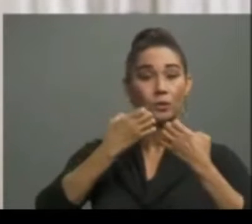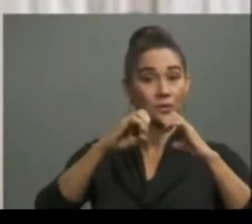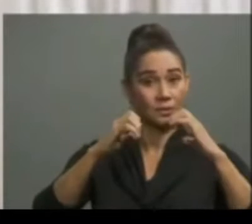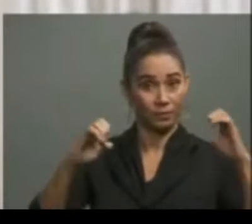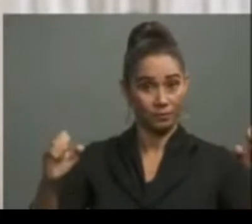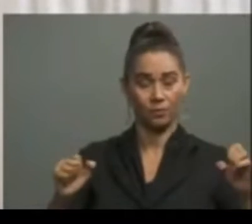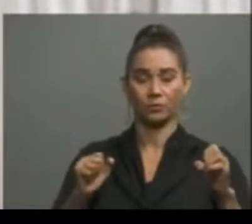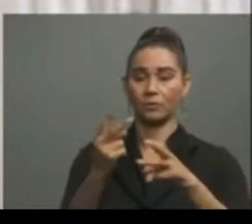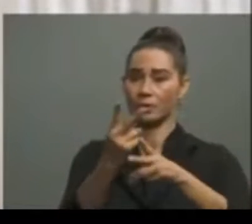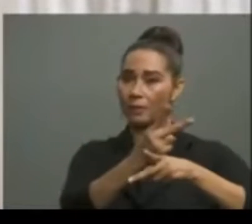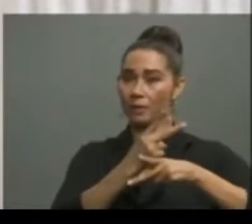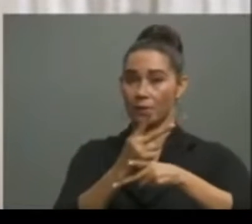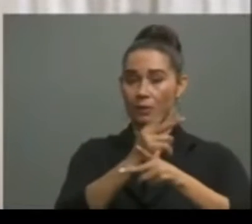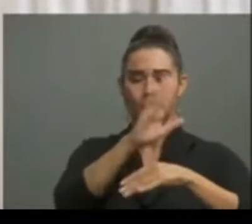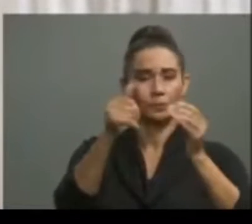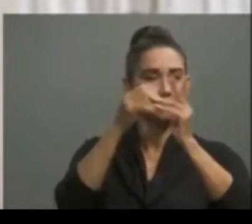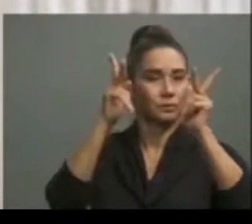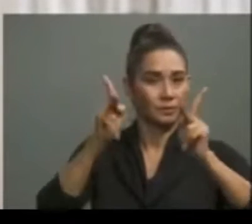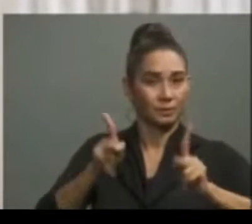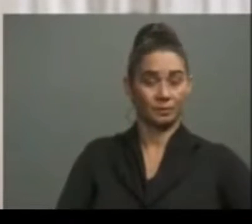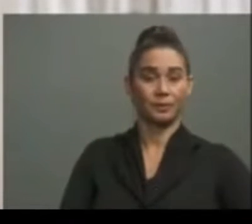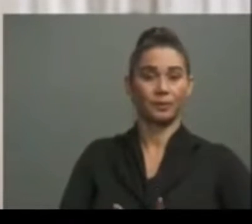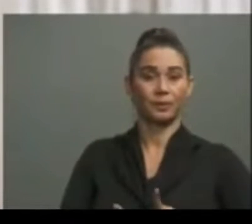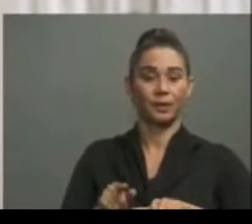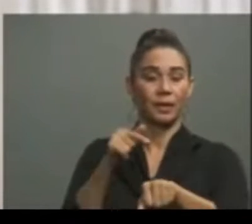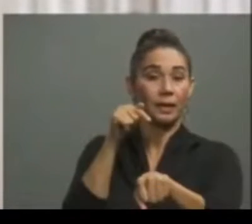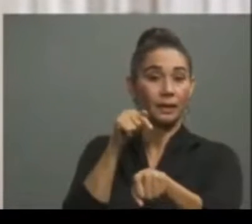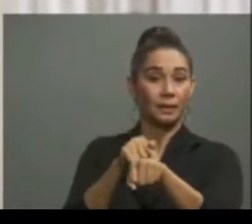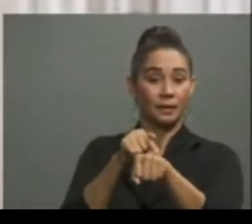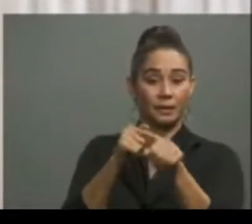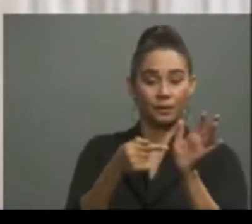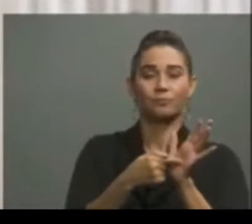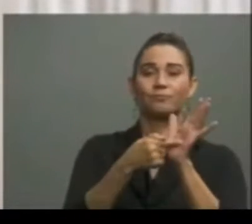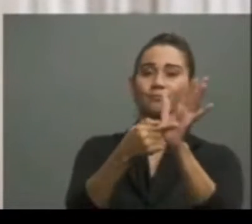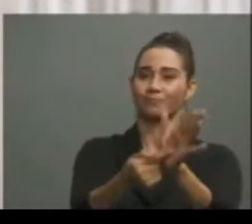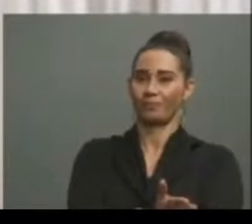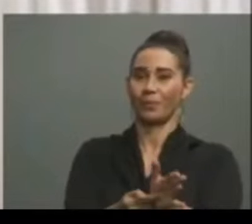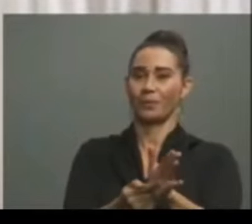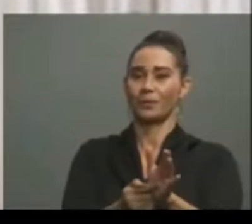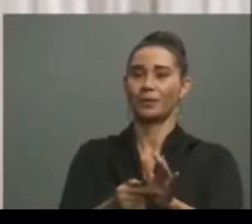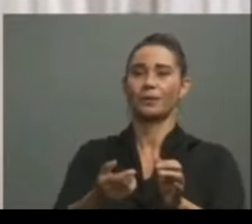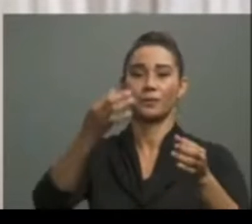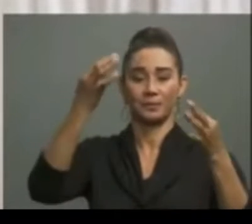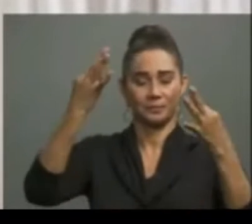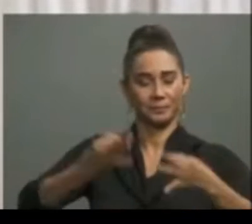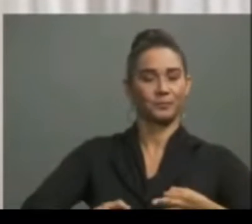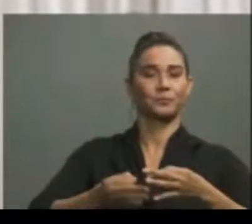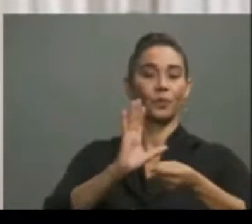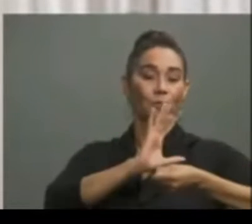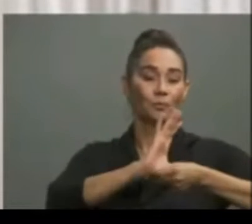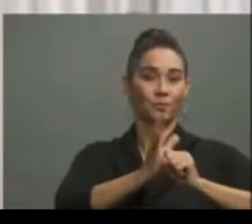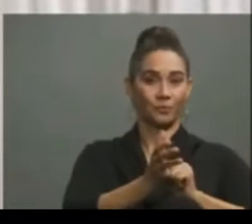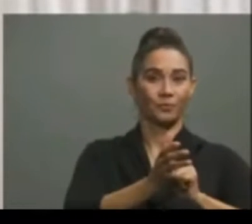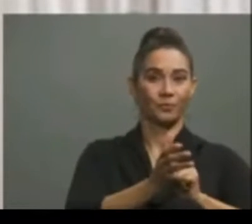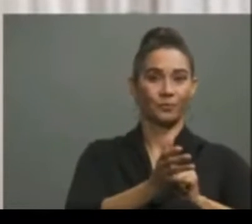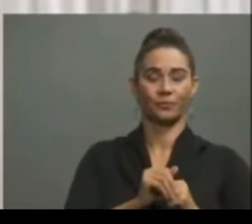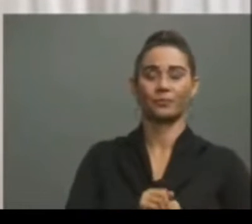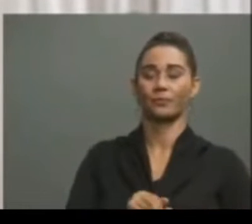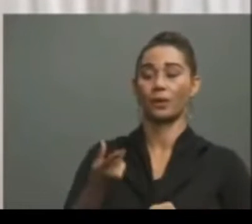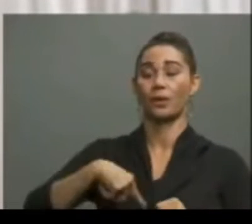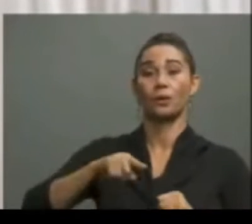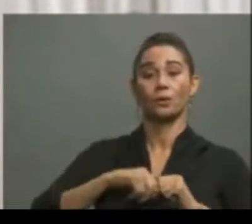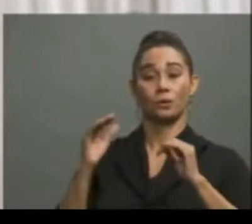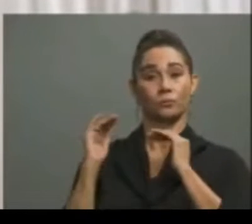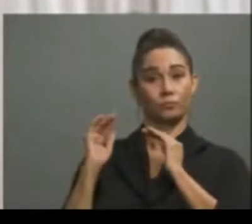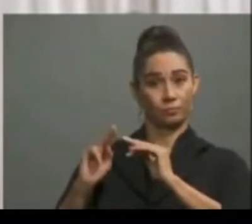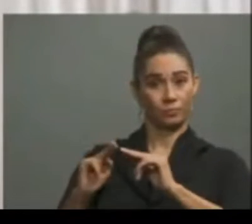hacer para proteger a nuestra gente y el tiempo nos ha dado la razón en nuestras acciones contra la pandemia. Nos pusimos a la